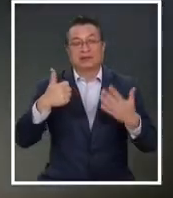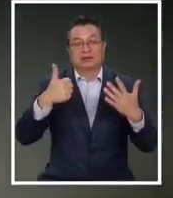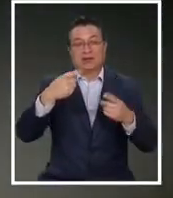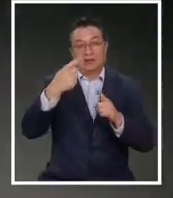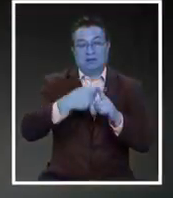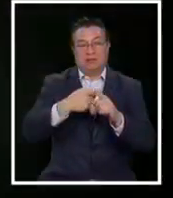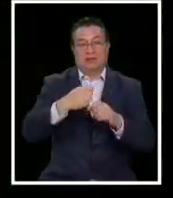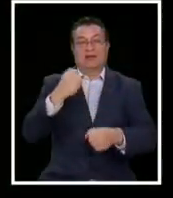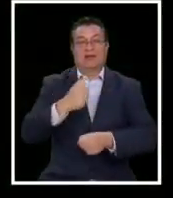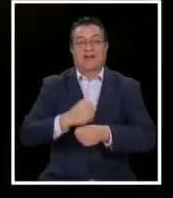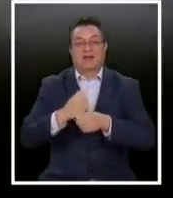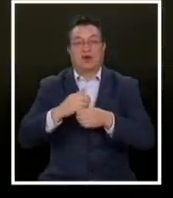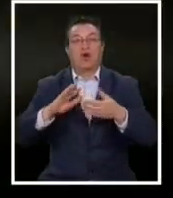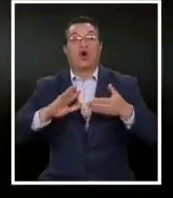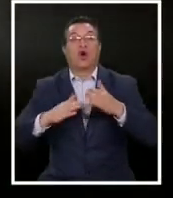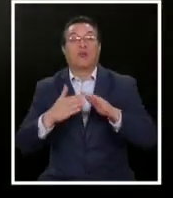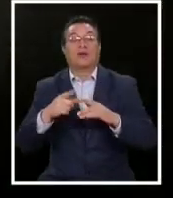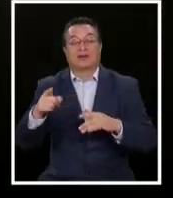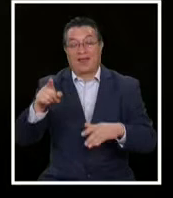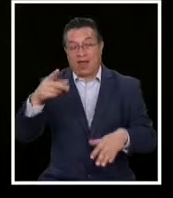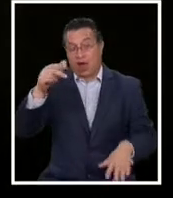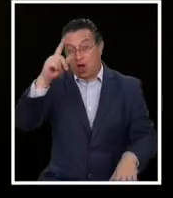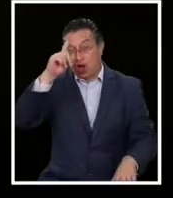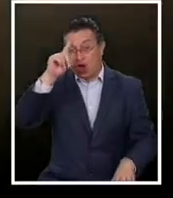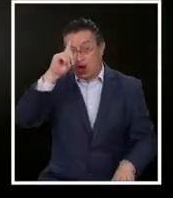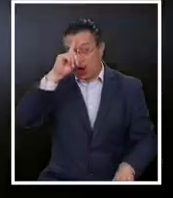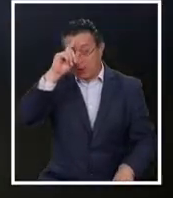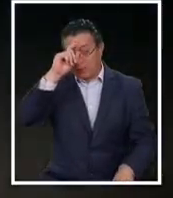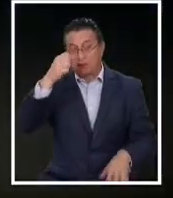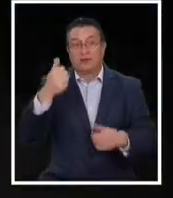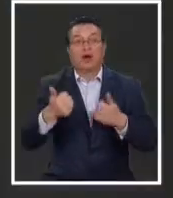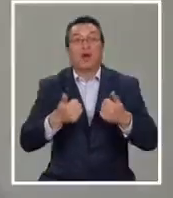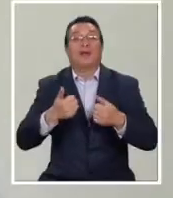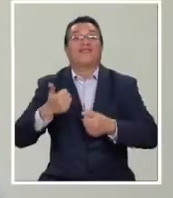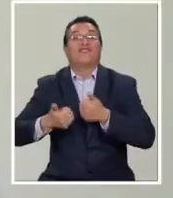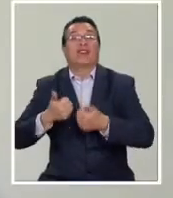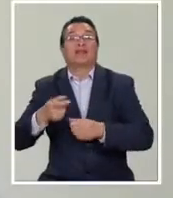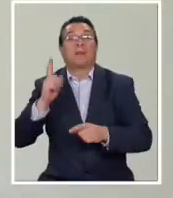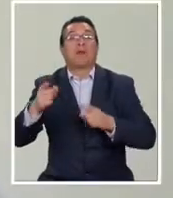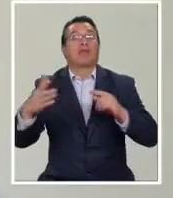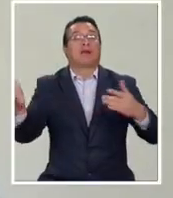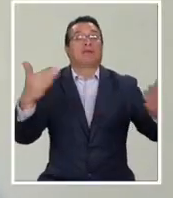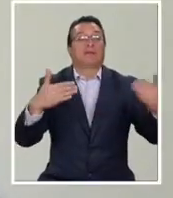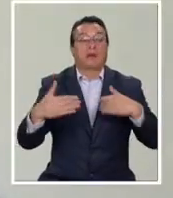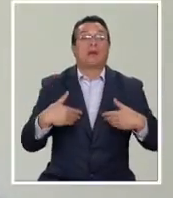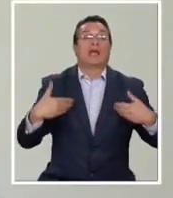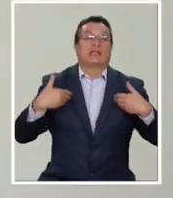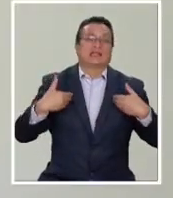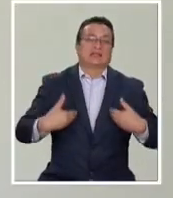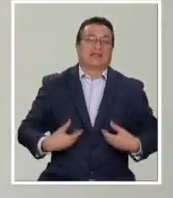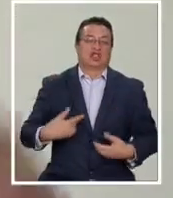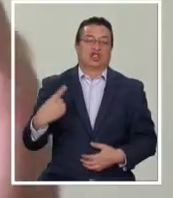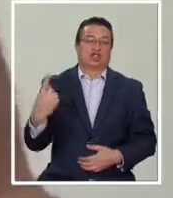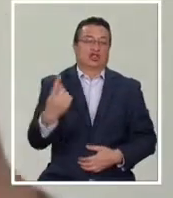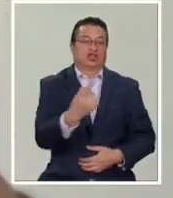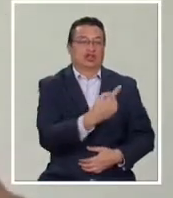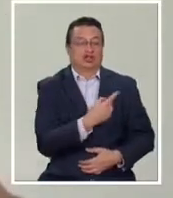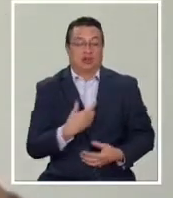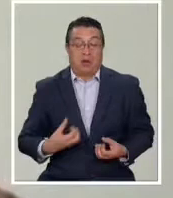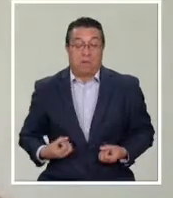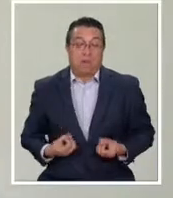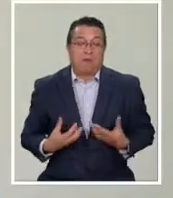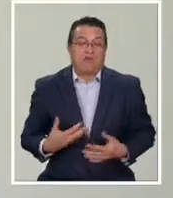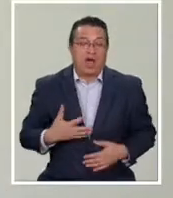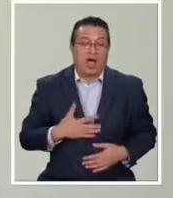meses de trabajo comunitario en un hospital al organizador de una fiesta clandestina. Por el cansancio también que toda esta pandemia está generando